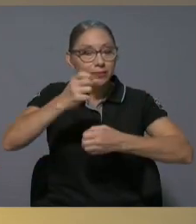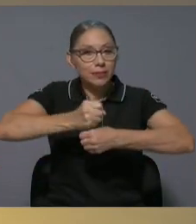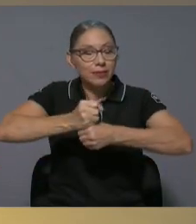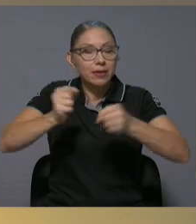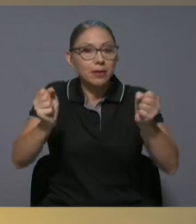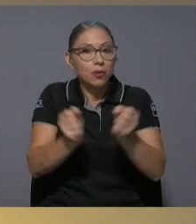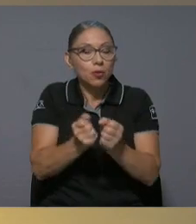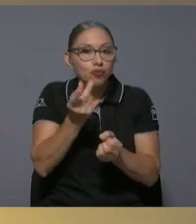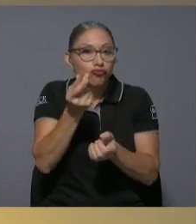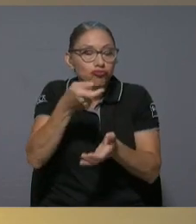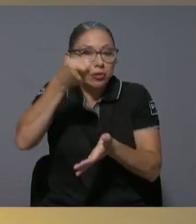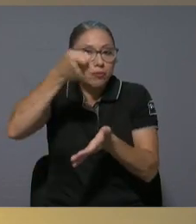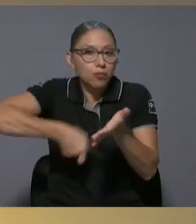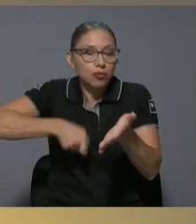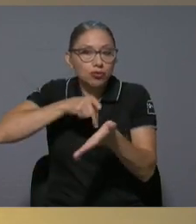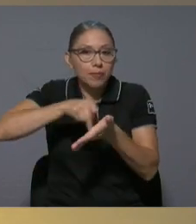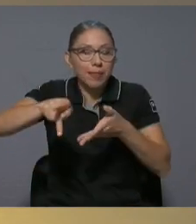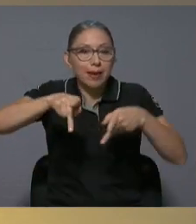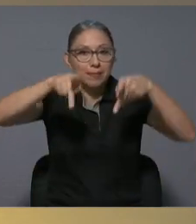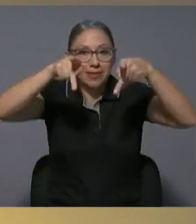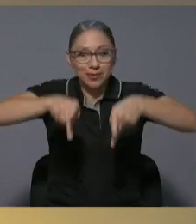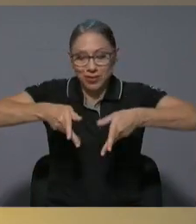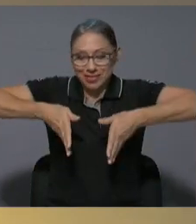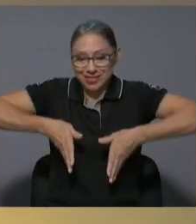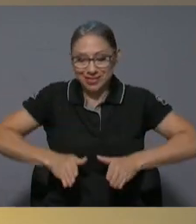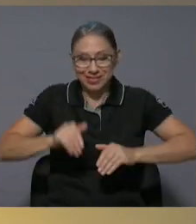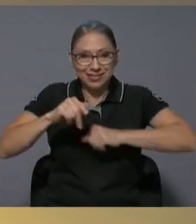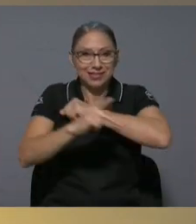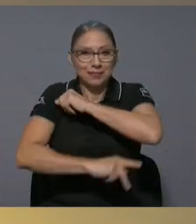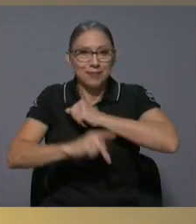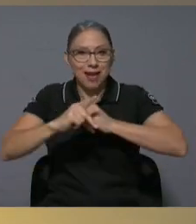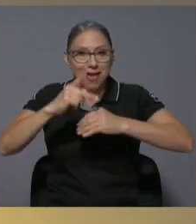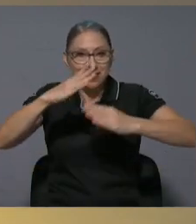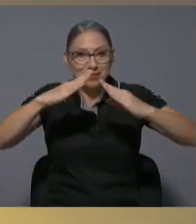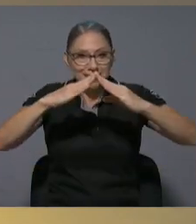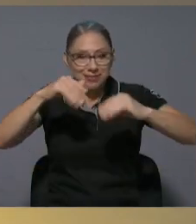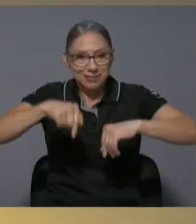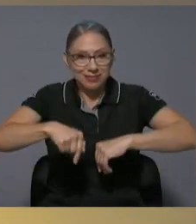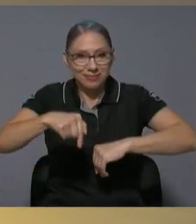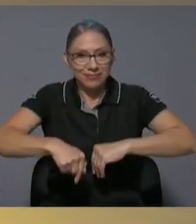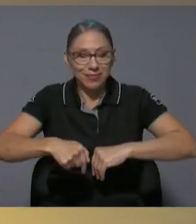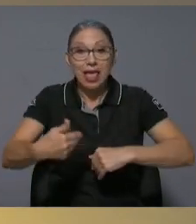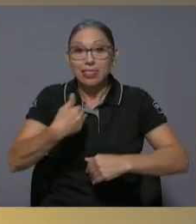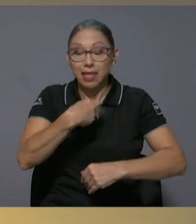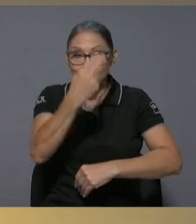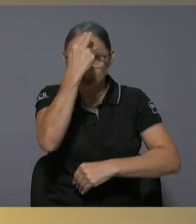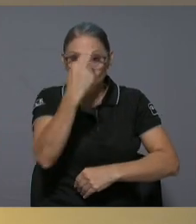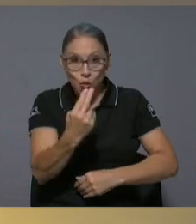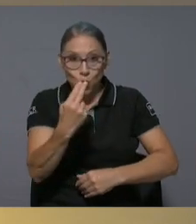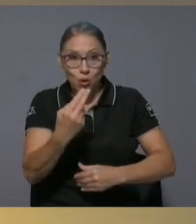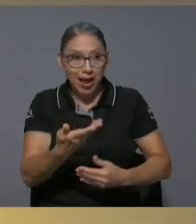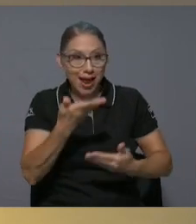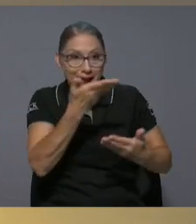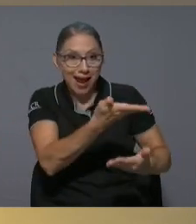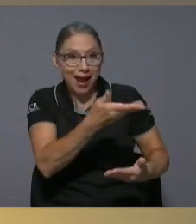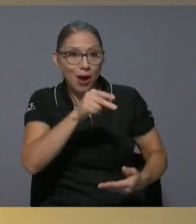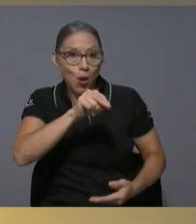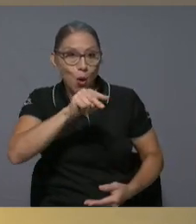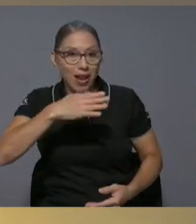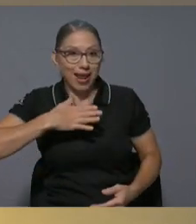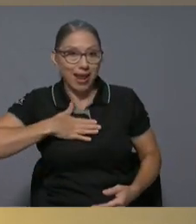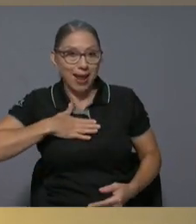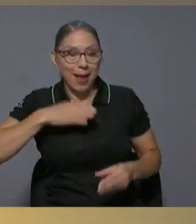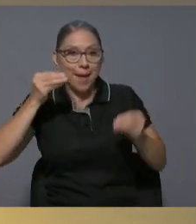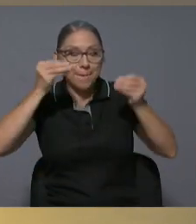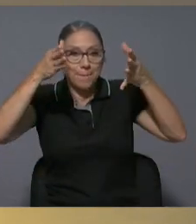impuestos que tributan los habitantes de este país y tenemos el privilegio de tener a mi colega, el